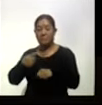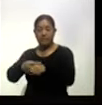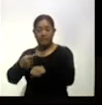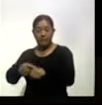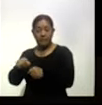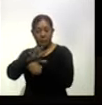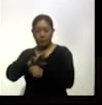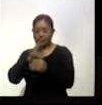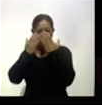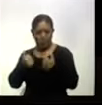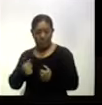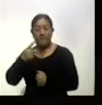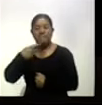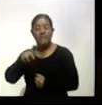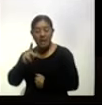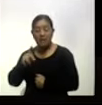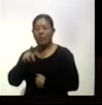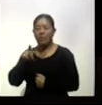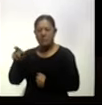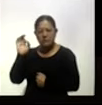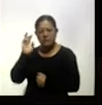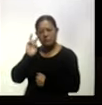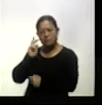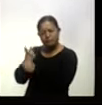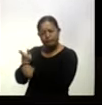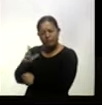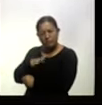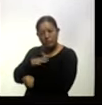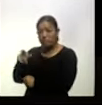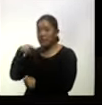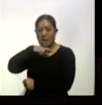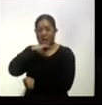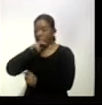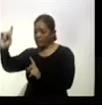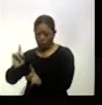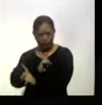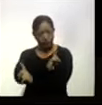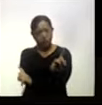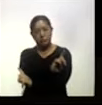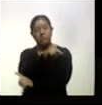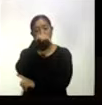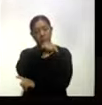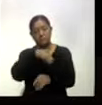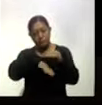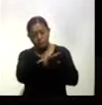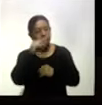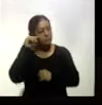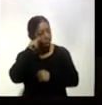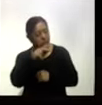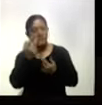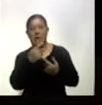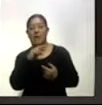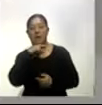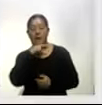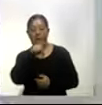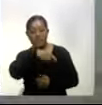pero lo que hacemos es para evitar o para prevenir que cuando nos llegara un paciente sospechoso o positivo pues se propague más esta